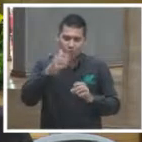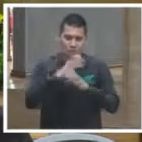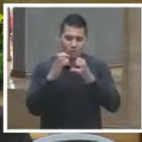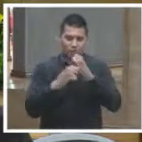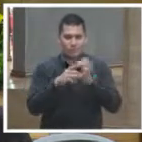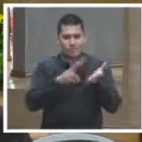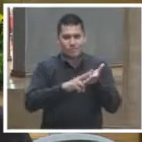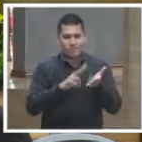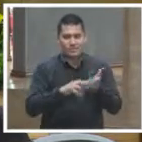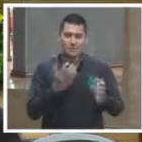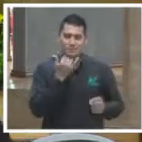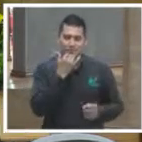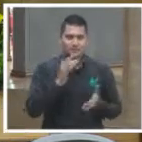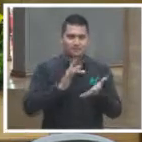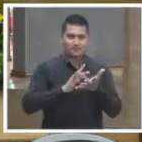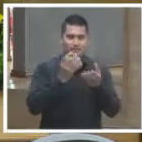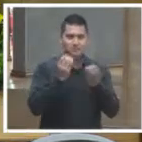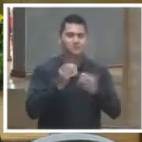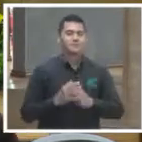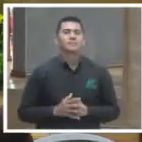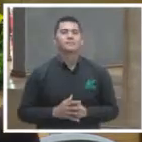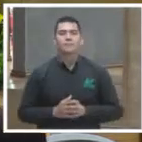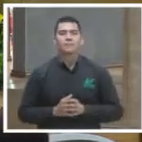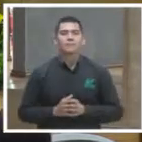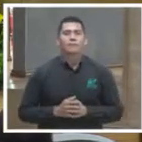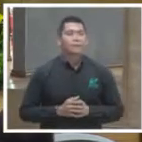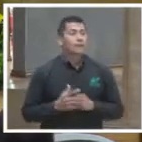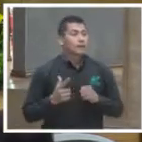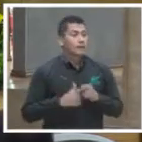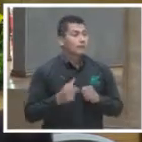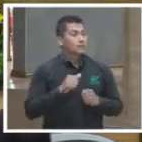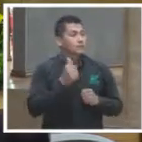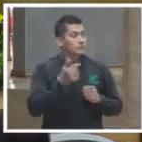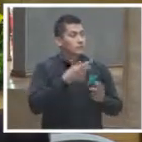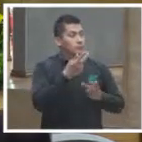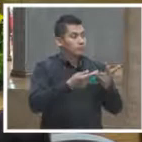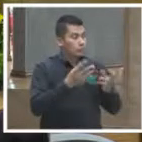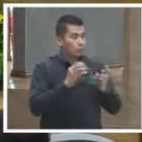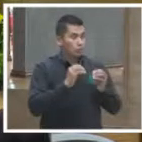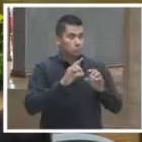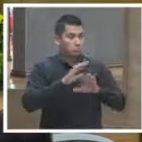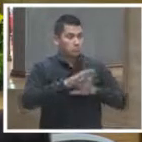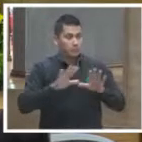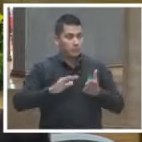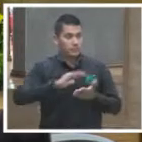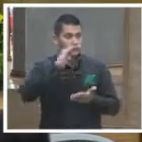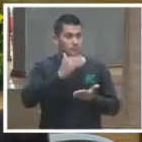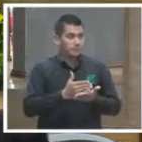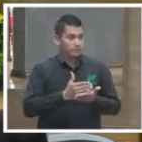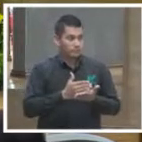muchas gracias no sé si hay alguna otra pregunta sino para concluir esta mesa